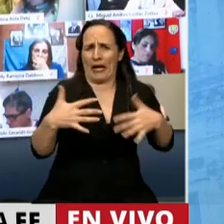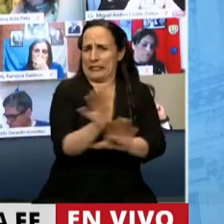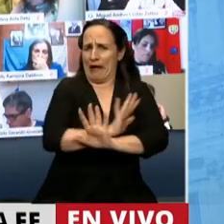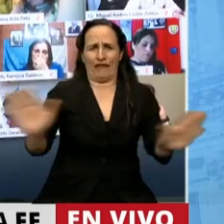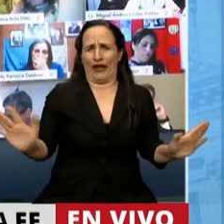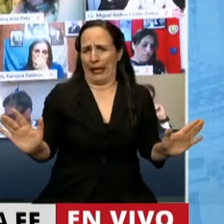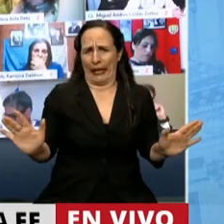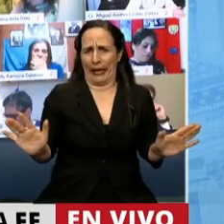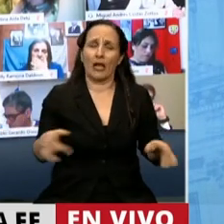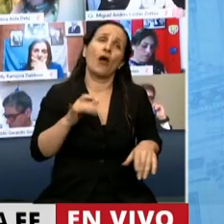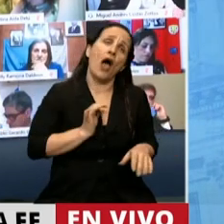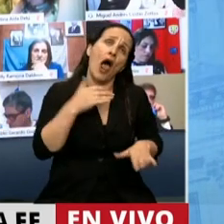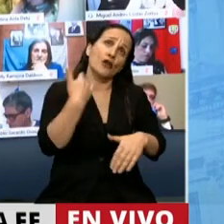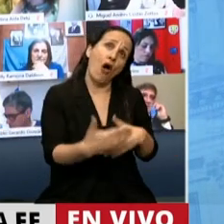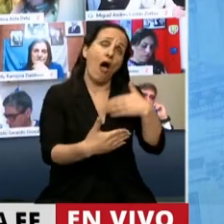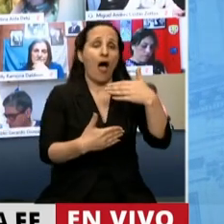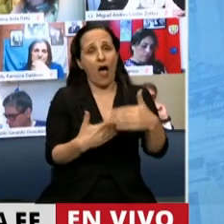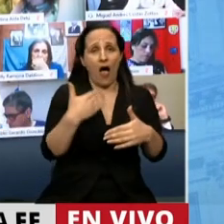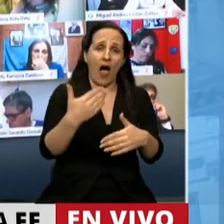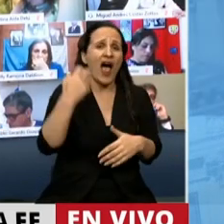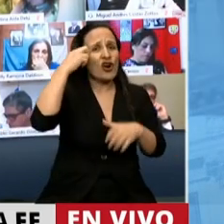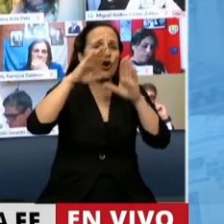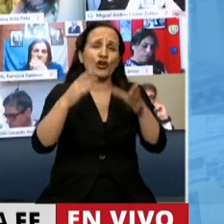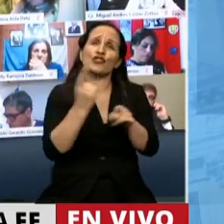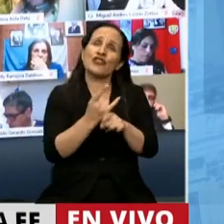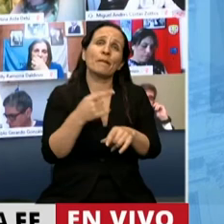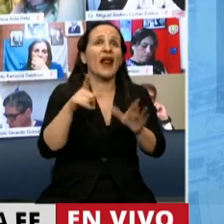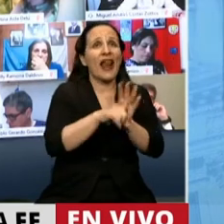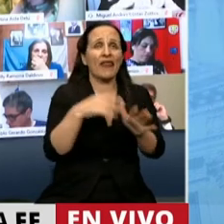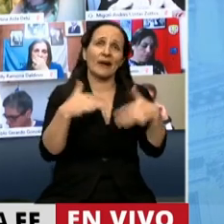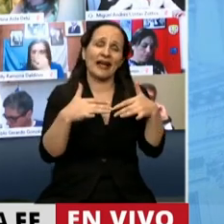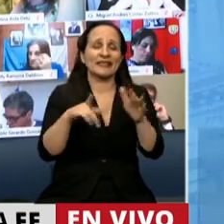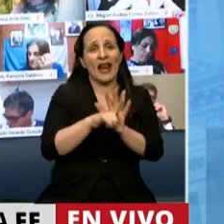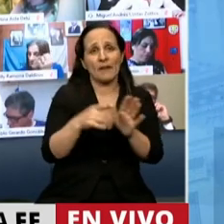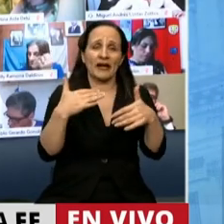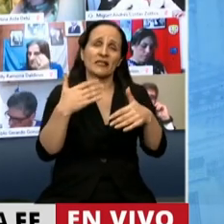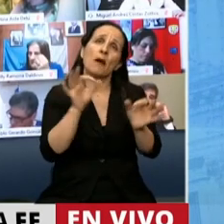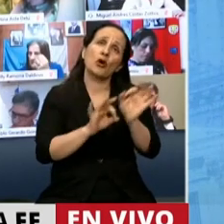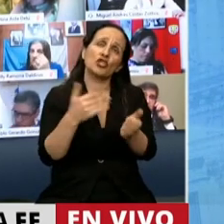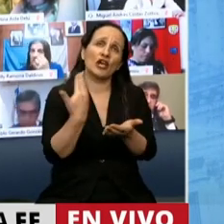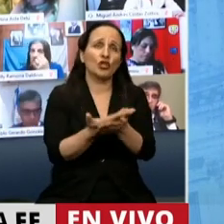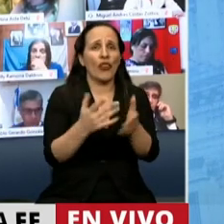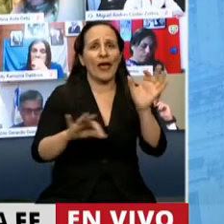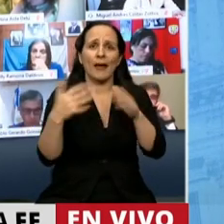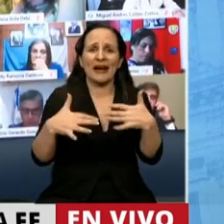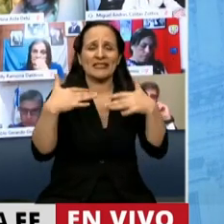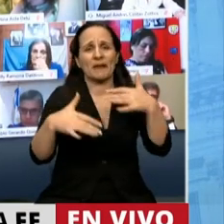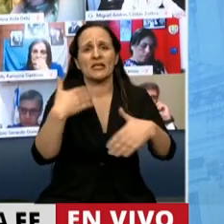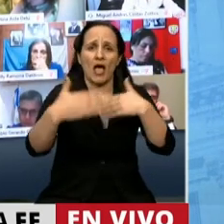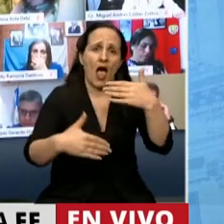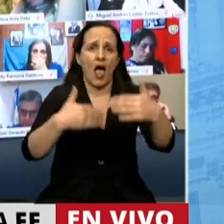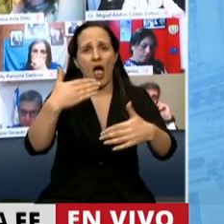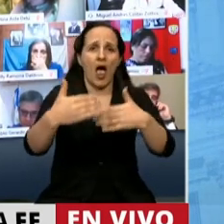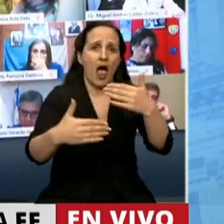Si no, vamos a estar todos los años parlamentarios, presidente, dictando emergencia, proyectando un proyecto de emergencia y vamos a ser